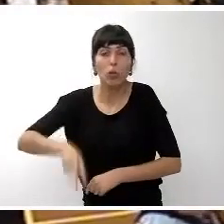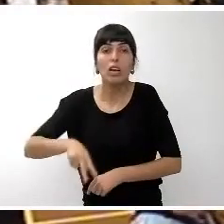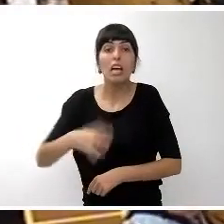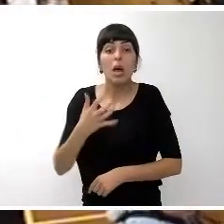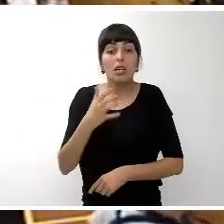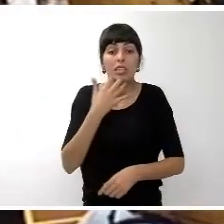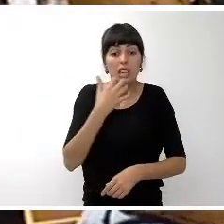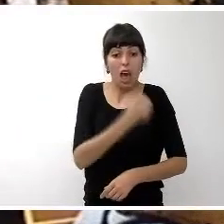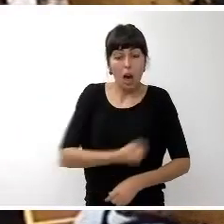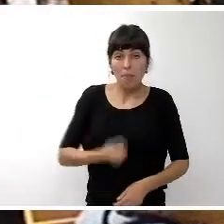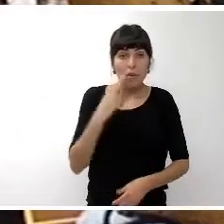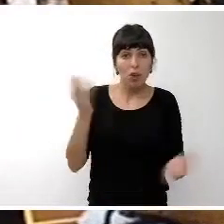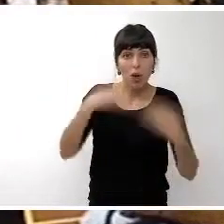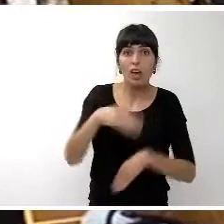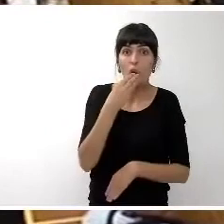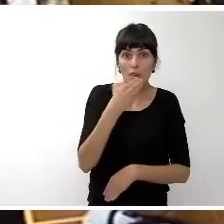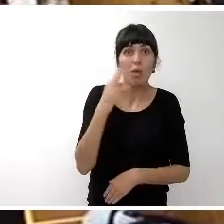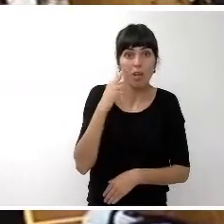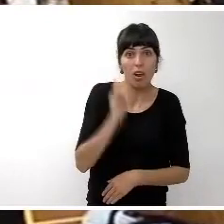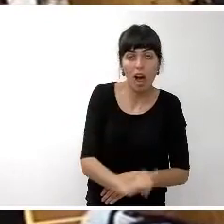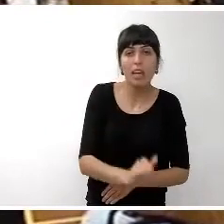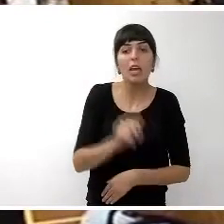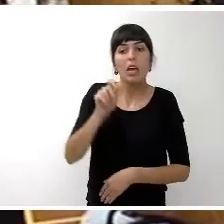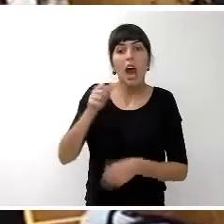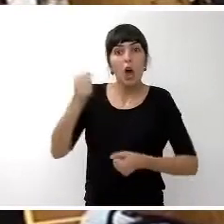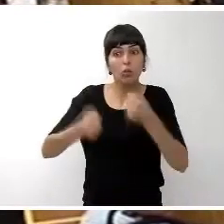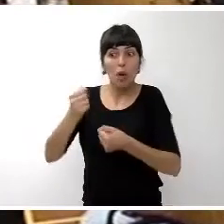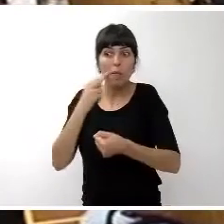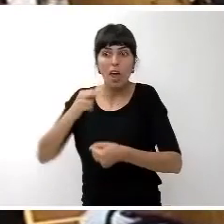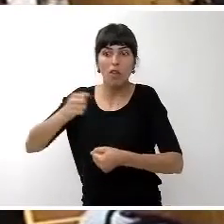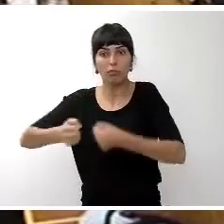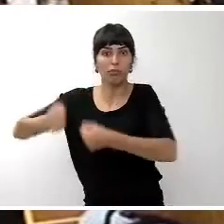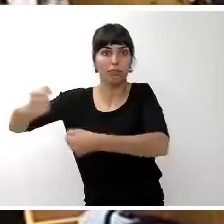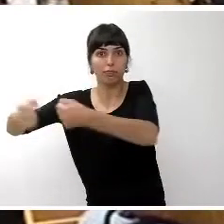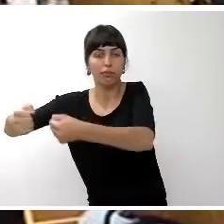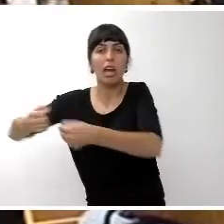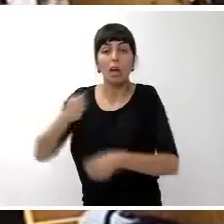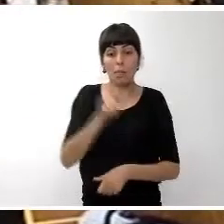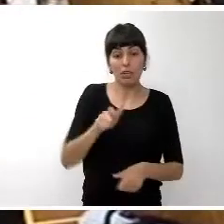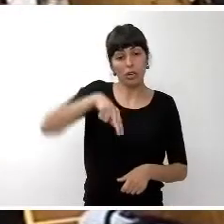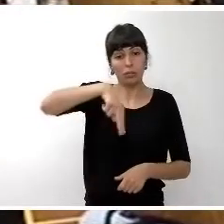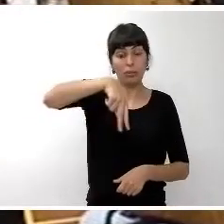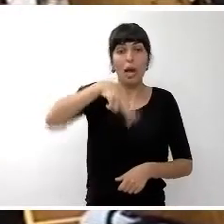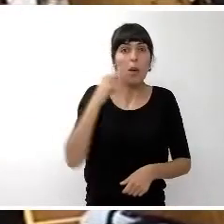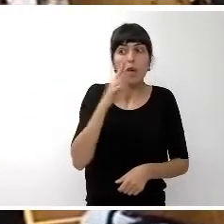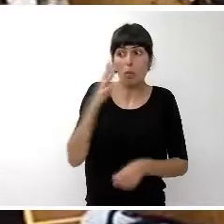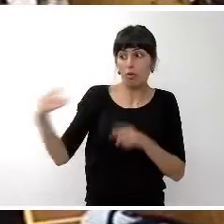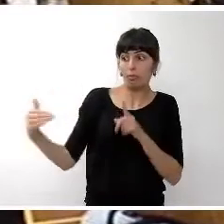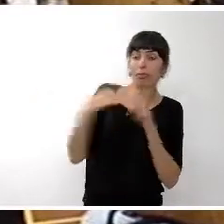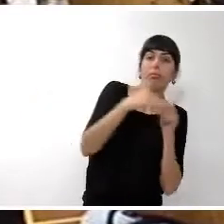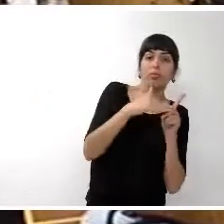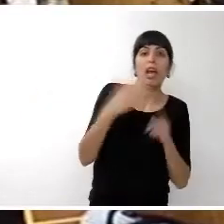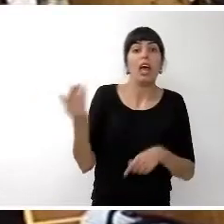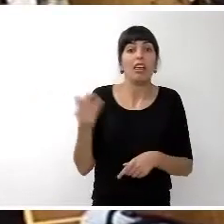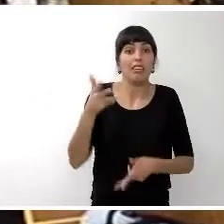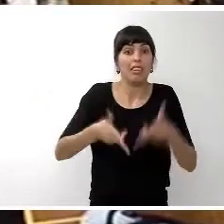hambre tiene miedo a la comida, los automóviles tienen miedo de caminar y los peatones tienen miedo de ser atropellados, la democracia tiene